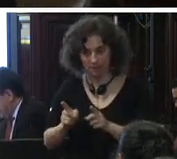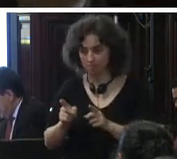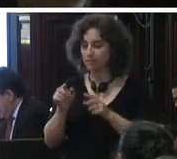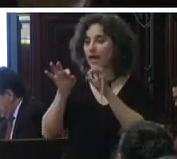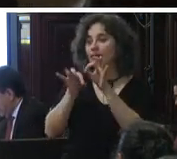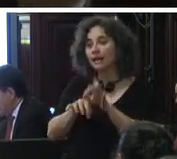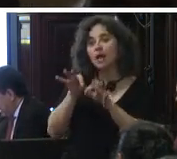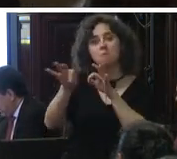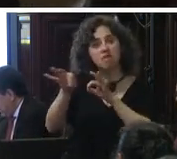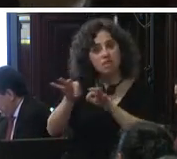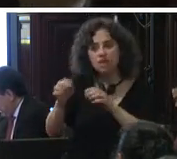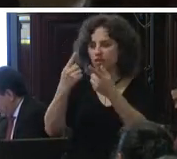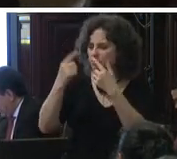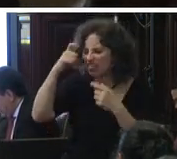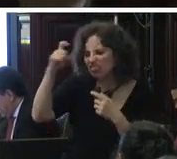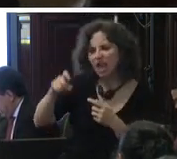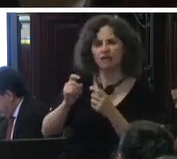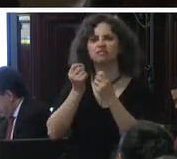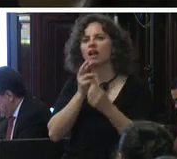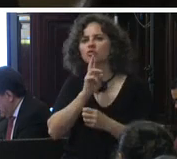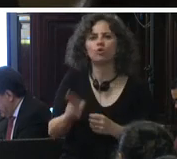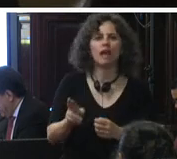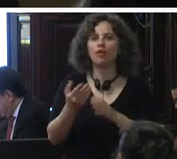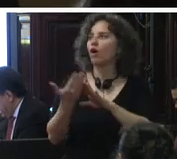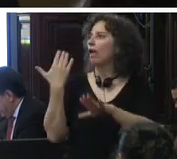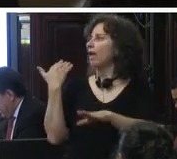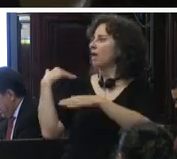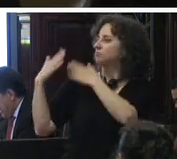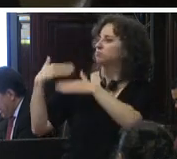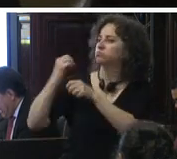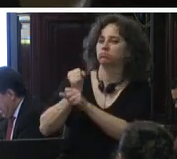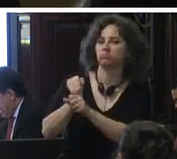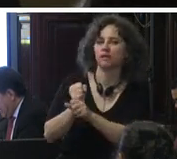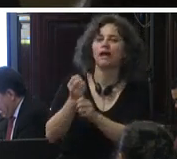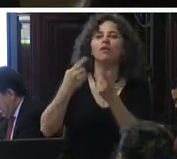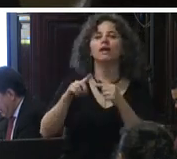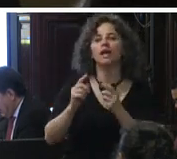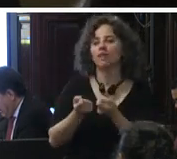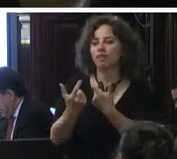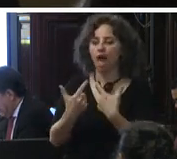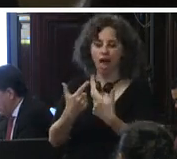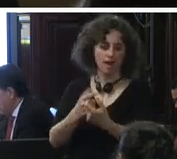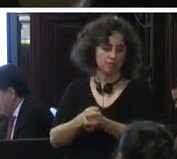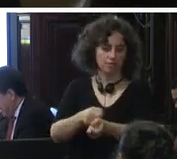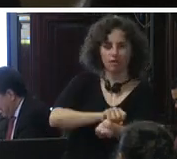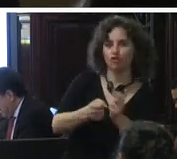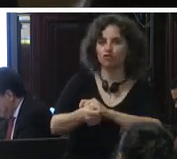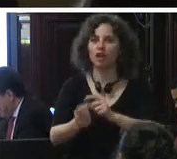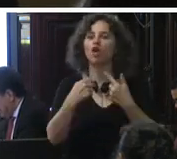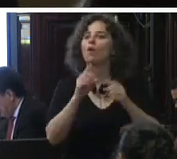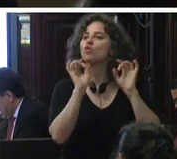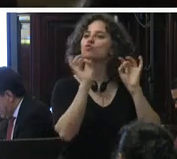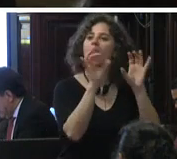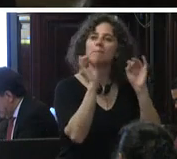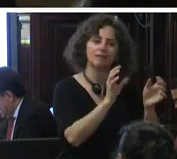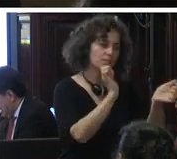son resultados concretos que han permitido reforzar la a la prisión preventiva como una alternativa